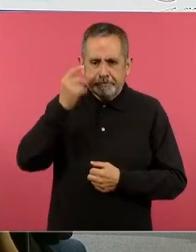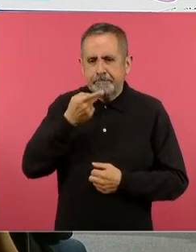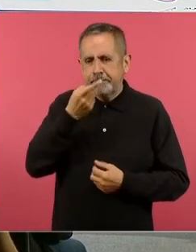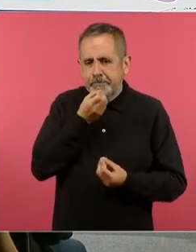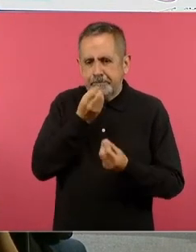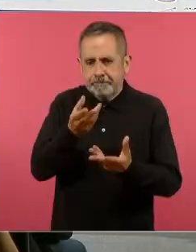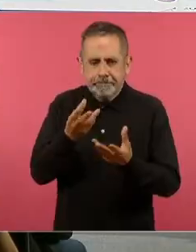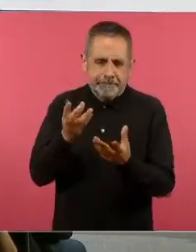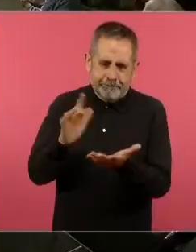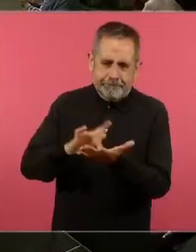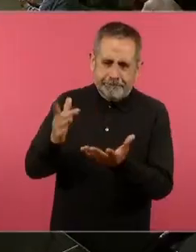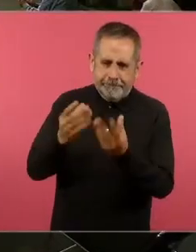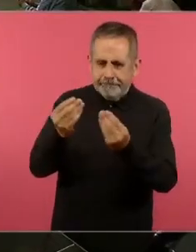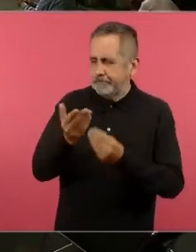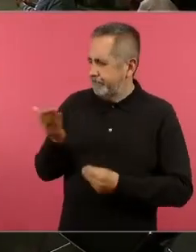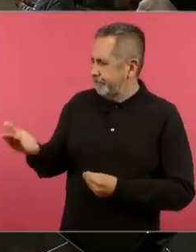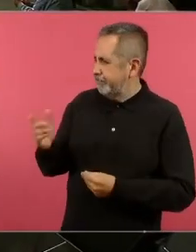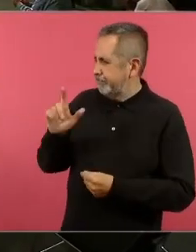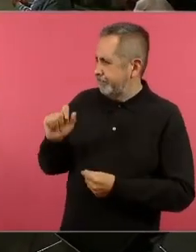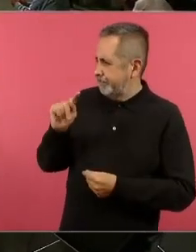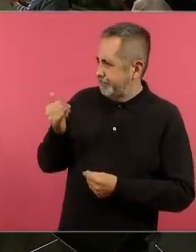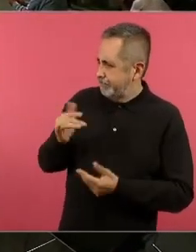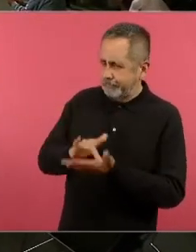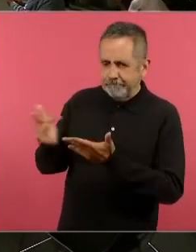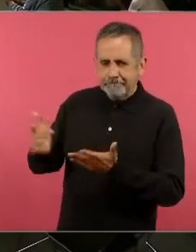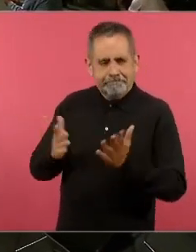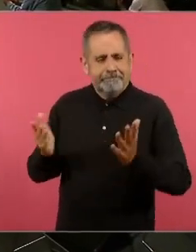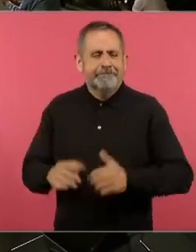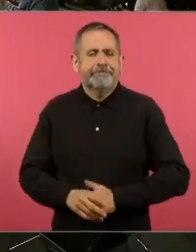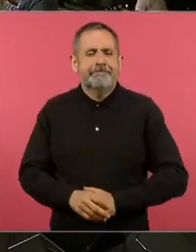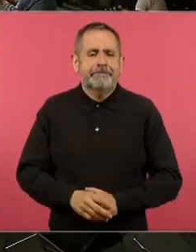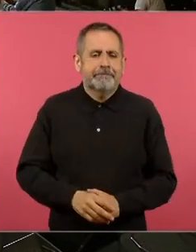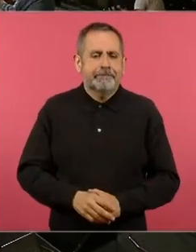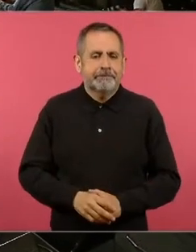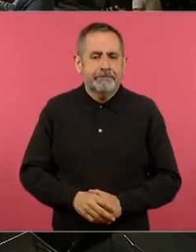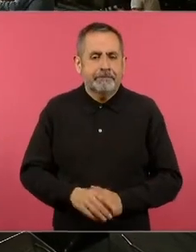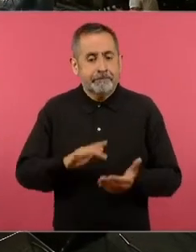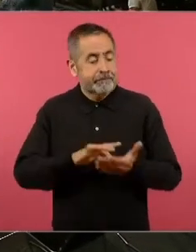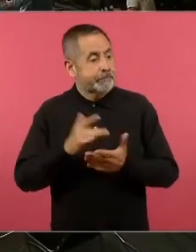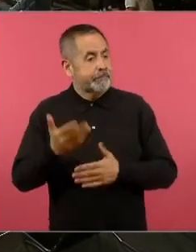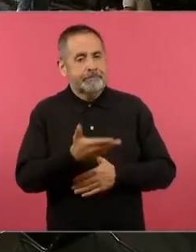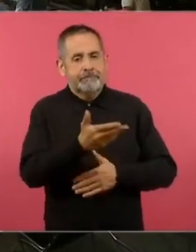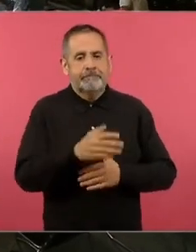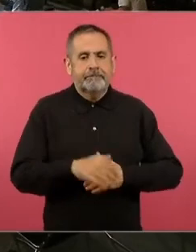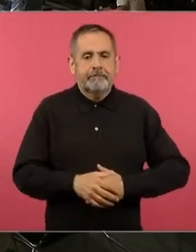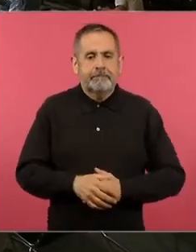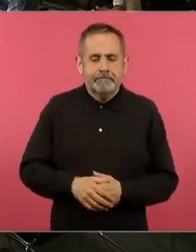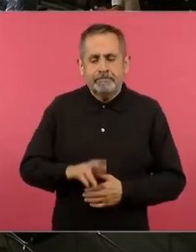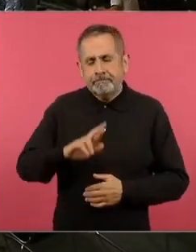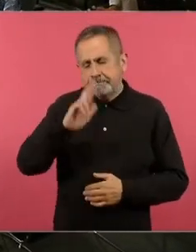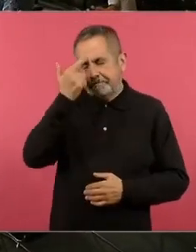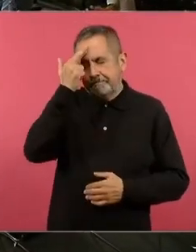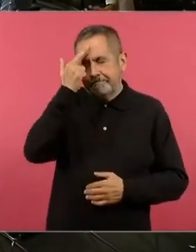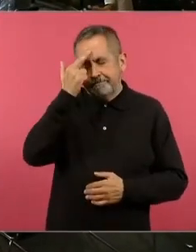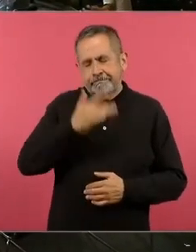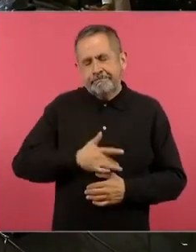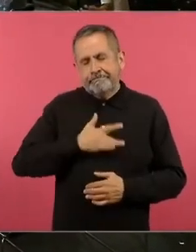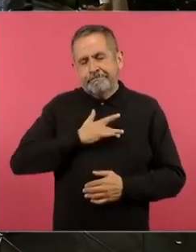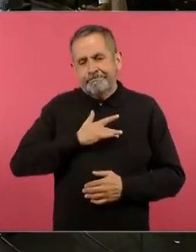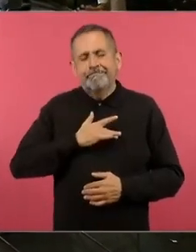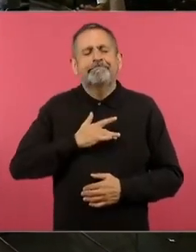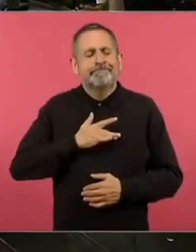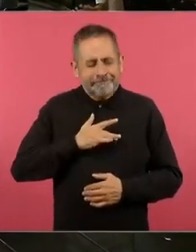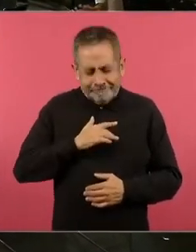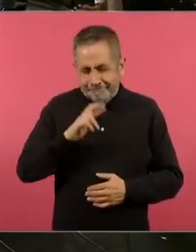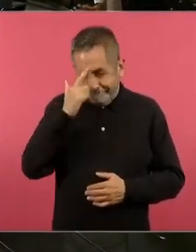muchas gracias maestra Leti por este espacio gracias gracias maestra Arely grandes recuerdos me acaba de traer